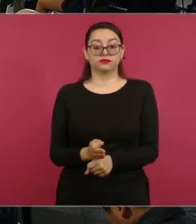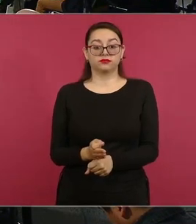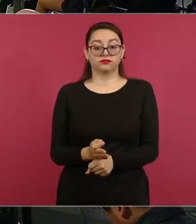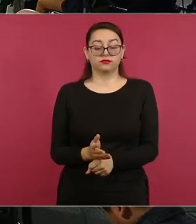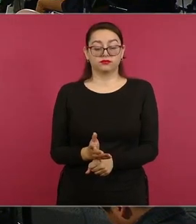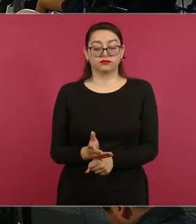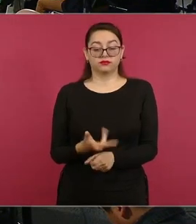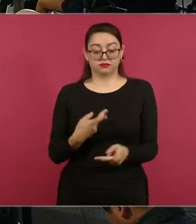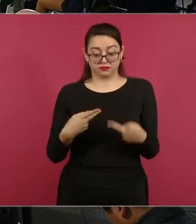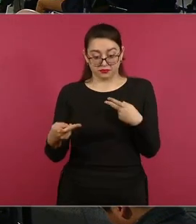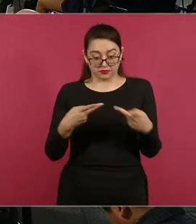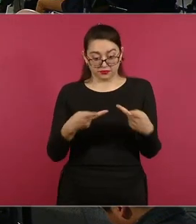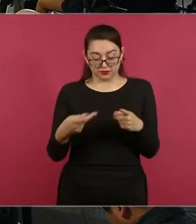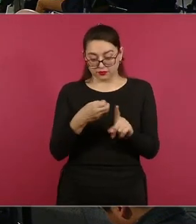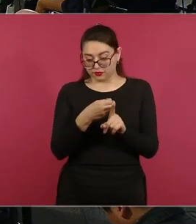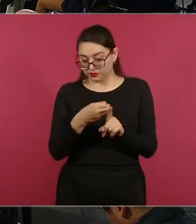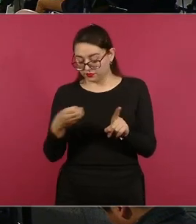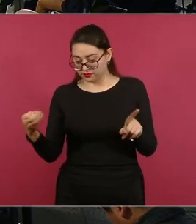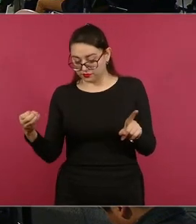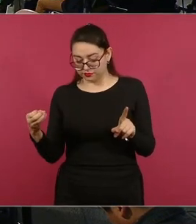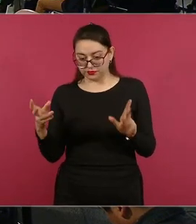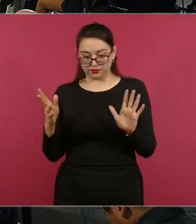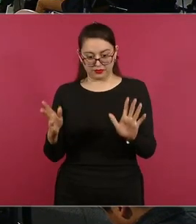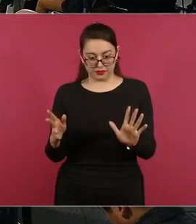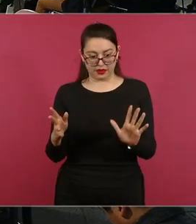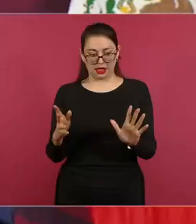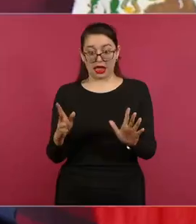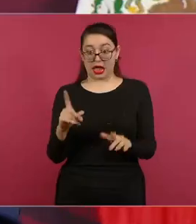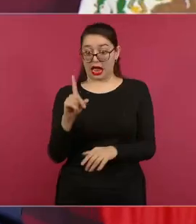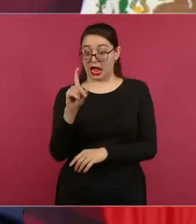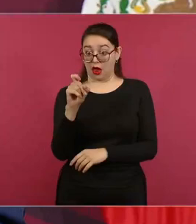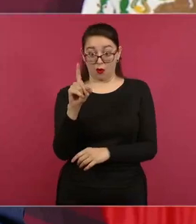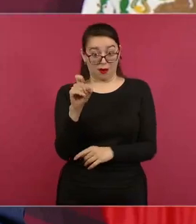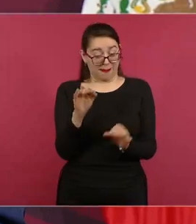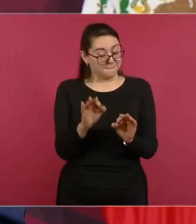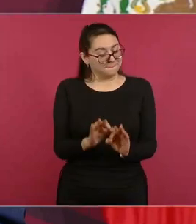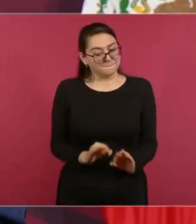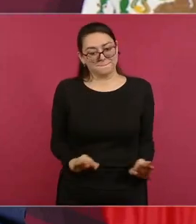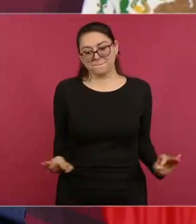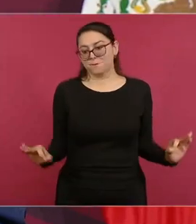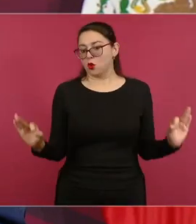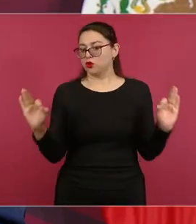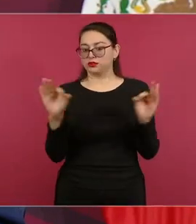el agua es una necesidad.